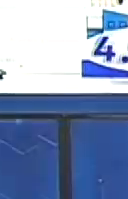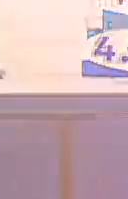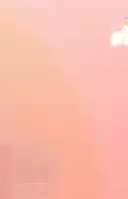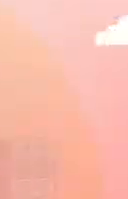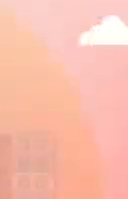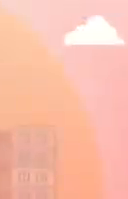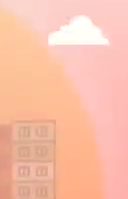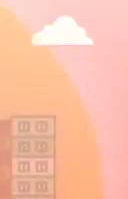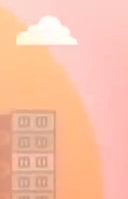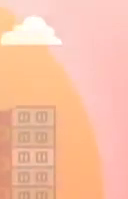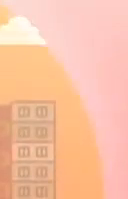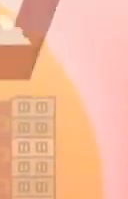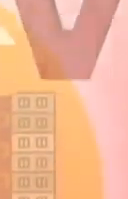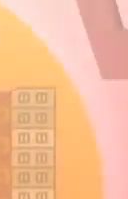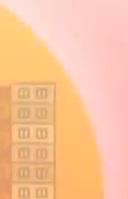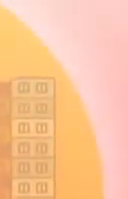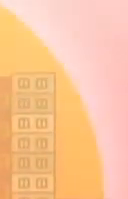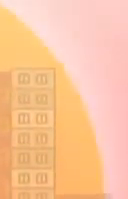Adelante video.